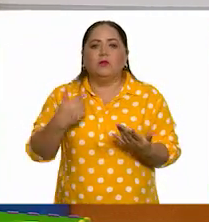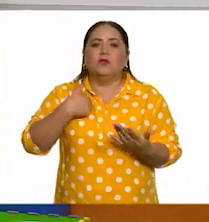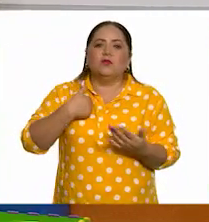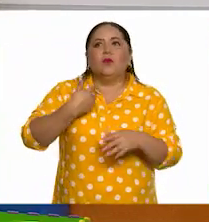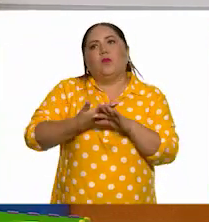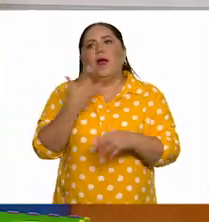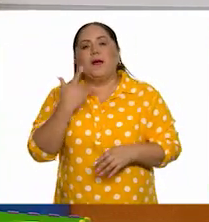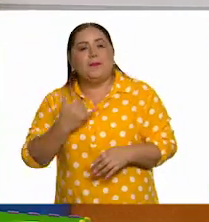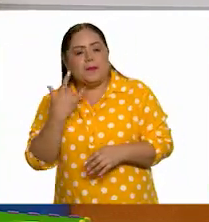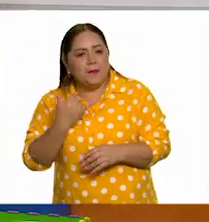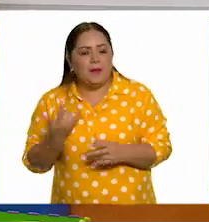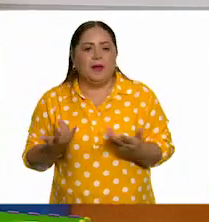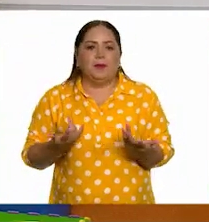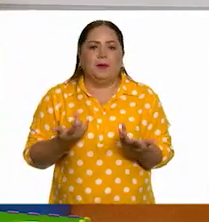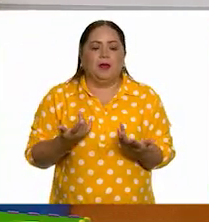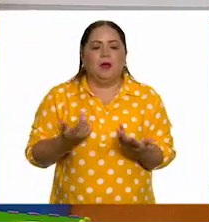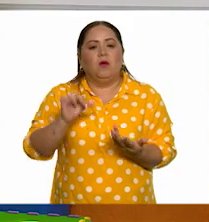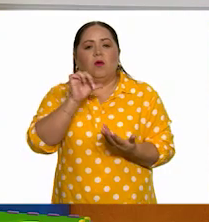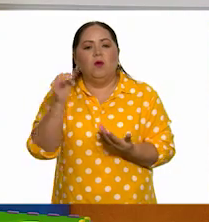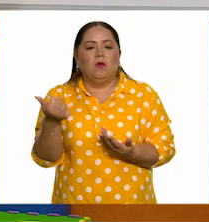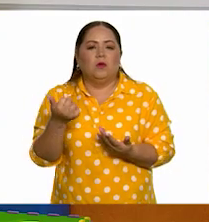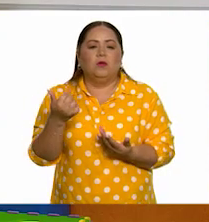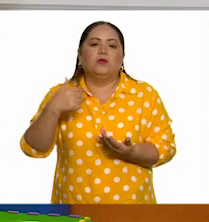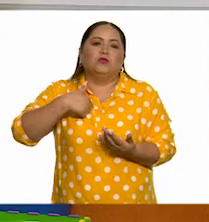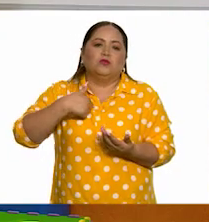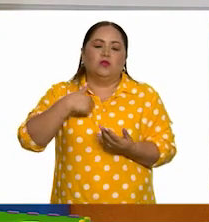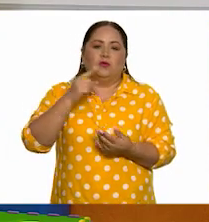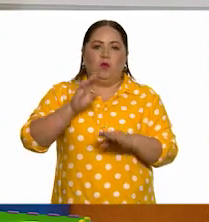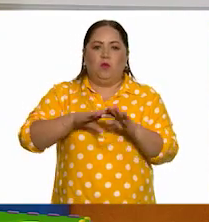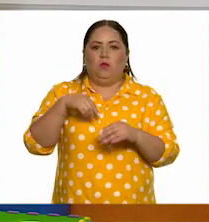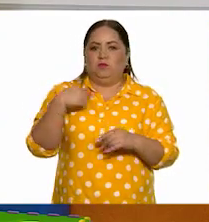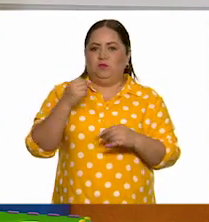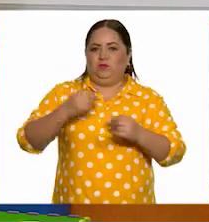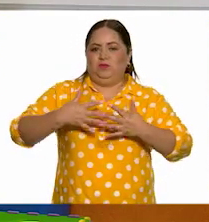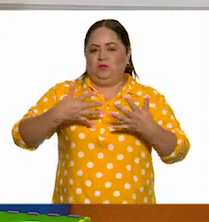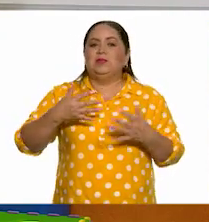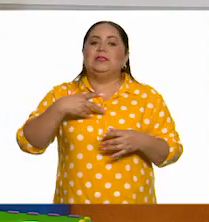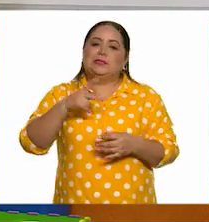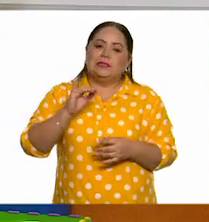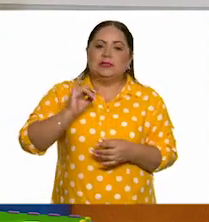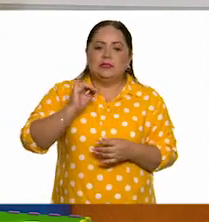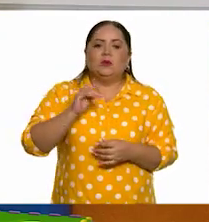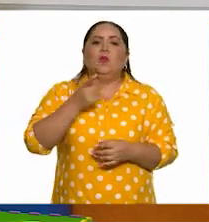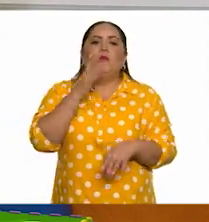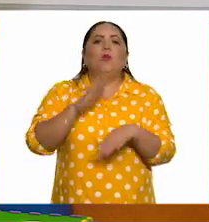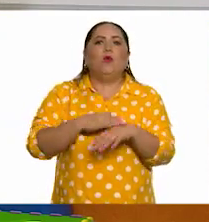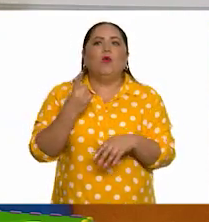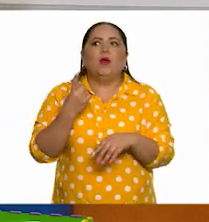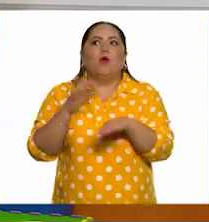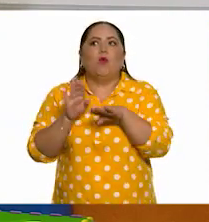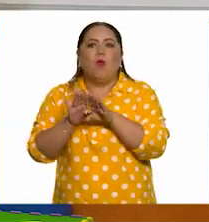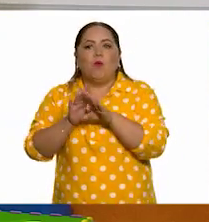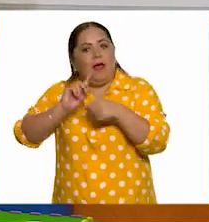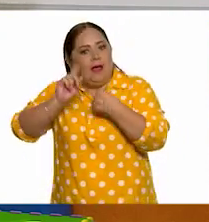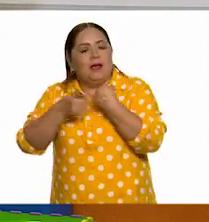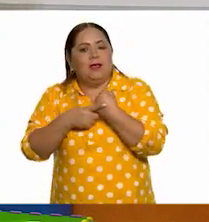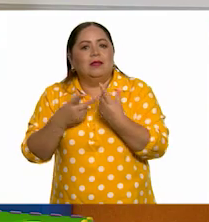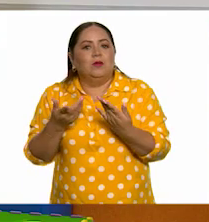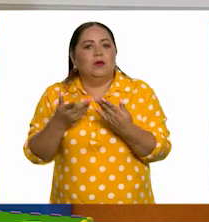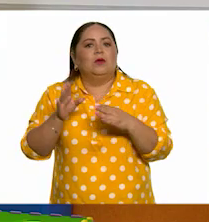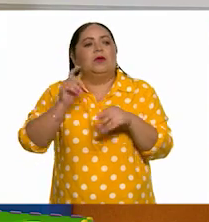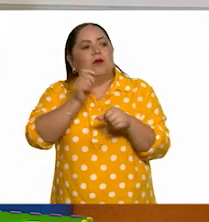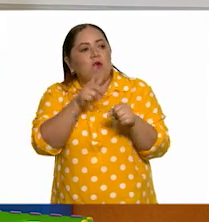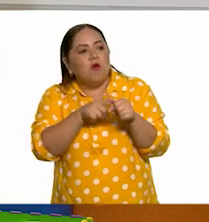soy amable, este, soy robusto. Bueno, sí, pero ¿por qué? ¿Cómo? ¿Por qué lo dices?